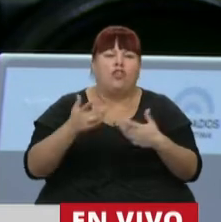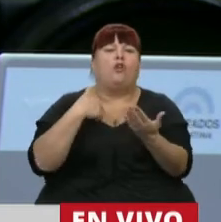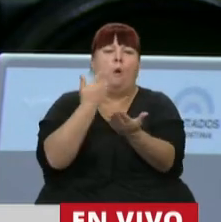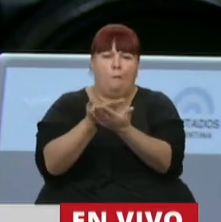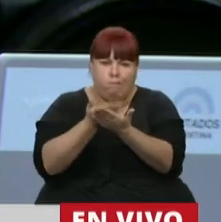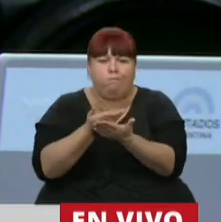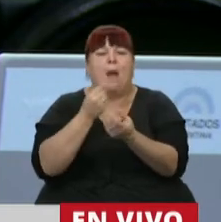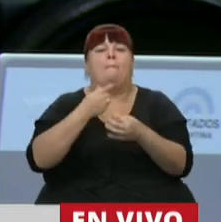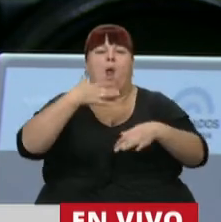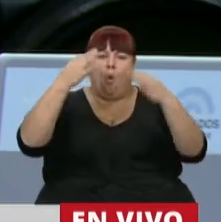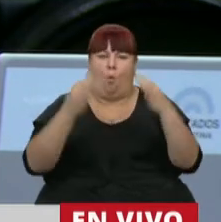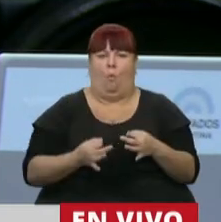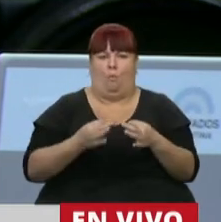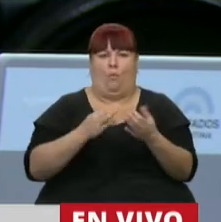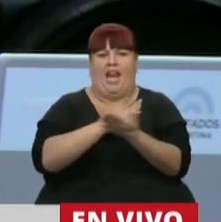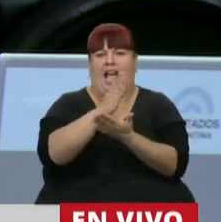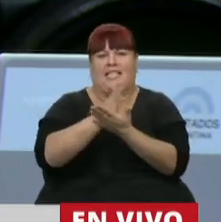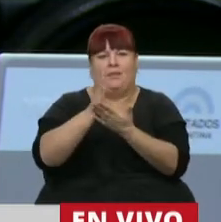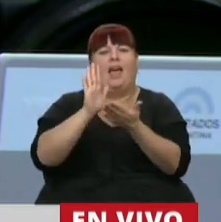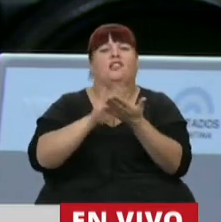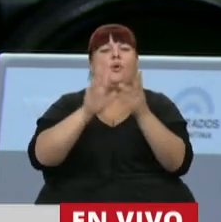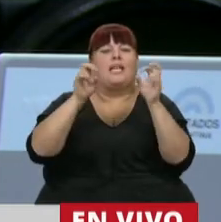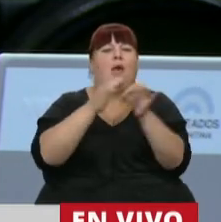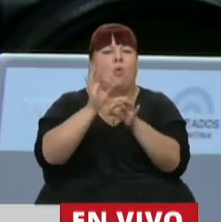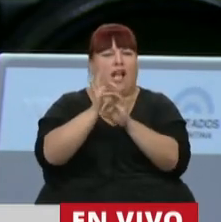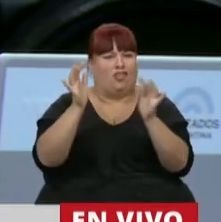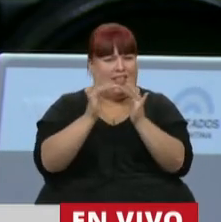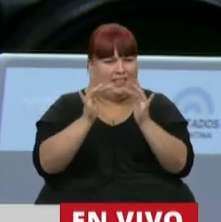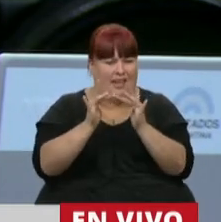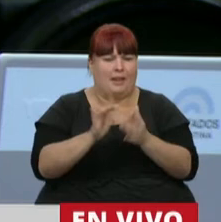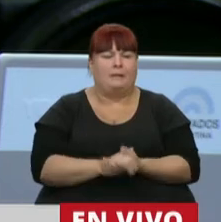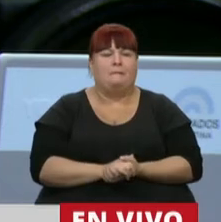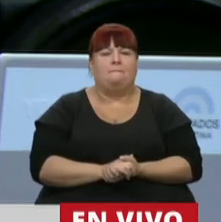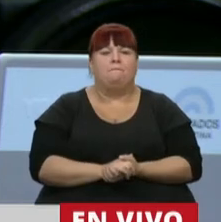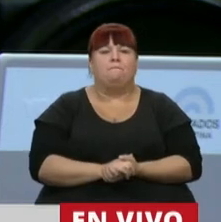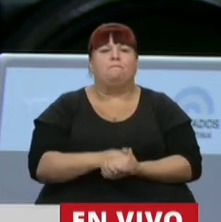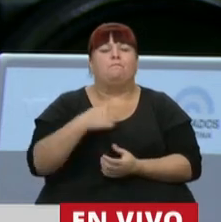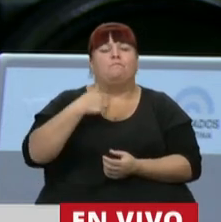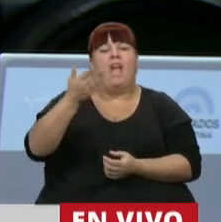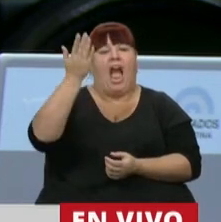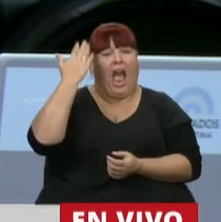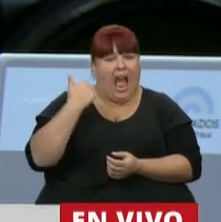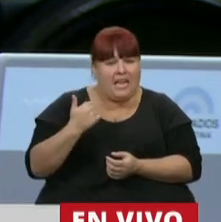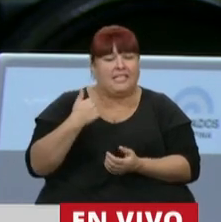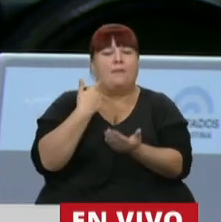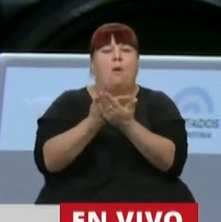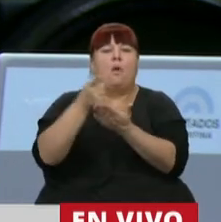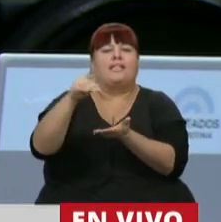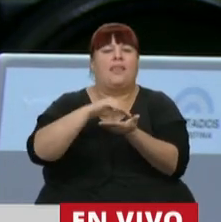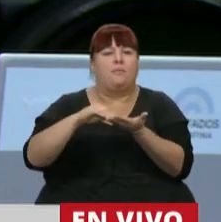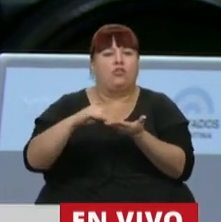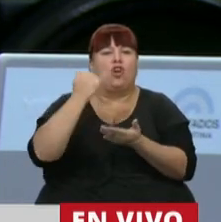presentado para garantizar la accesibilidad educativa digital. Tomamos en el día de ayer la iniciativa del